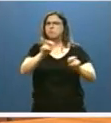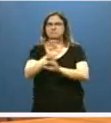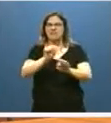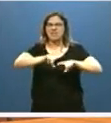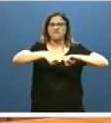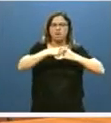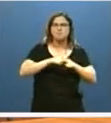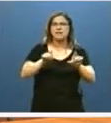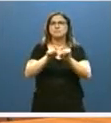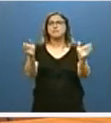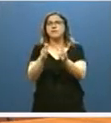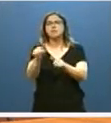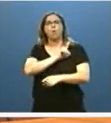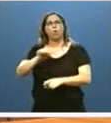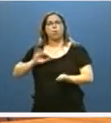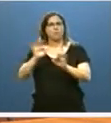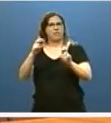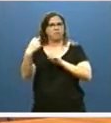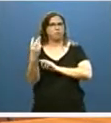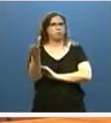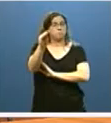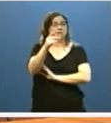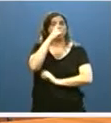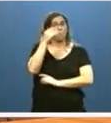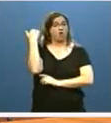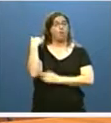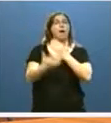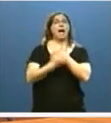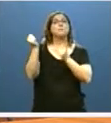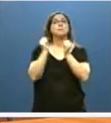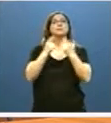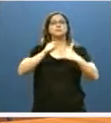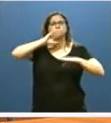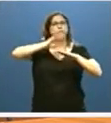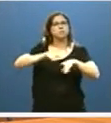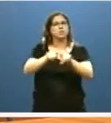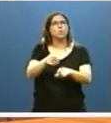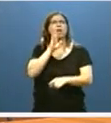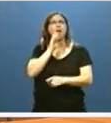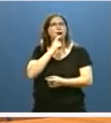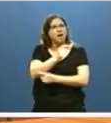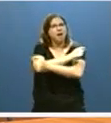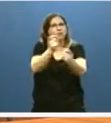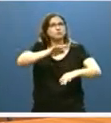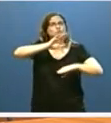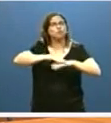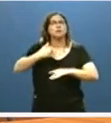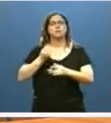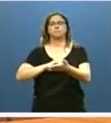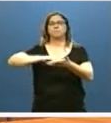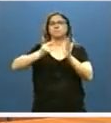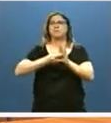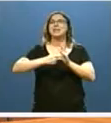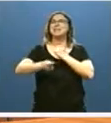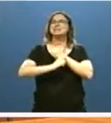familias, pymes o autónomos. Y recuerdo que el pasado 26 de abril cumplimos el propósito que les anuncié de aprobar una estrategia global